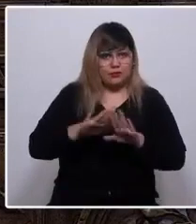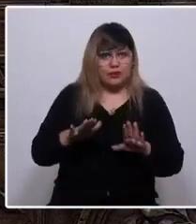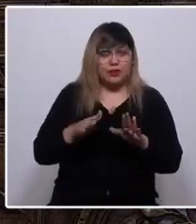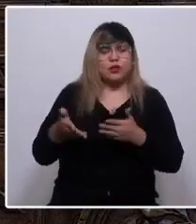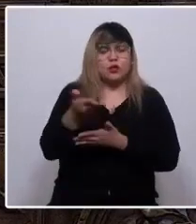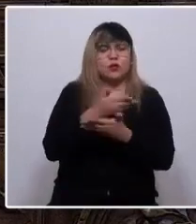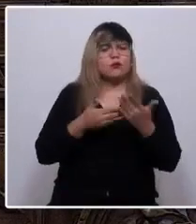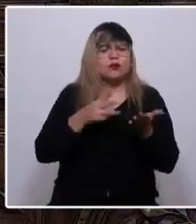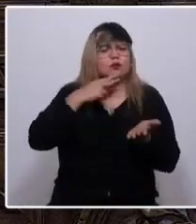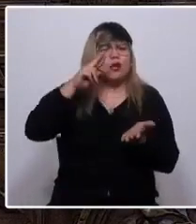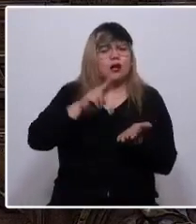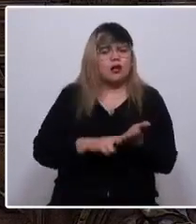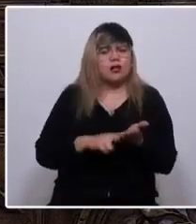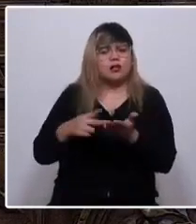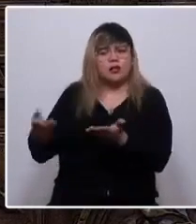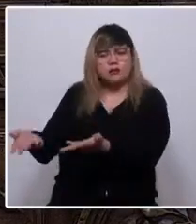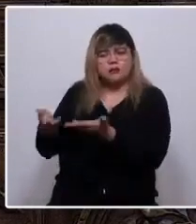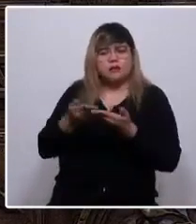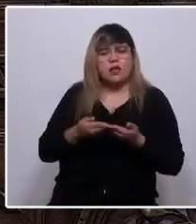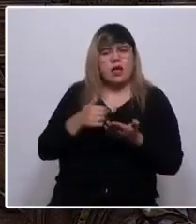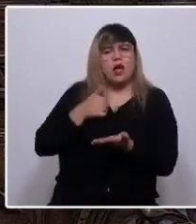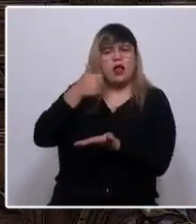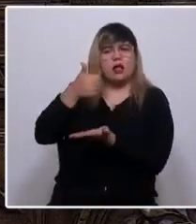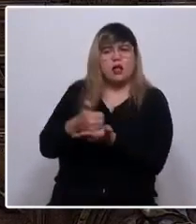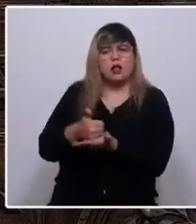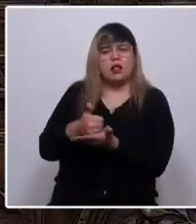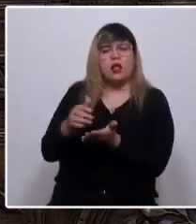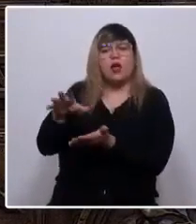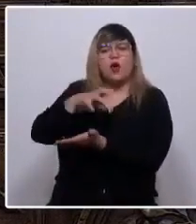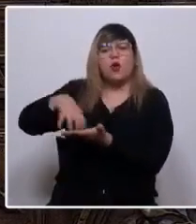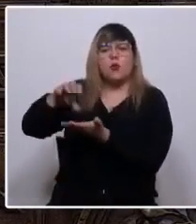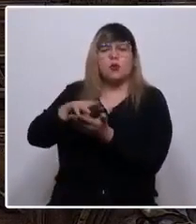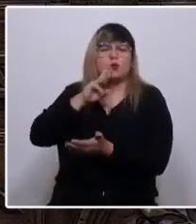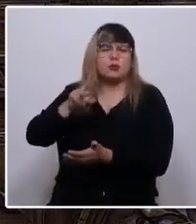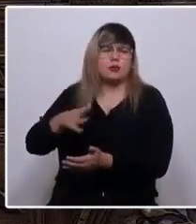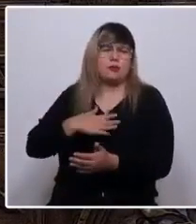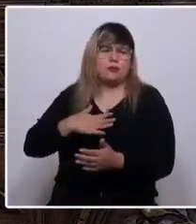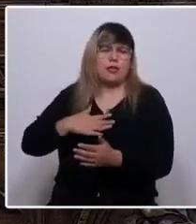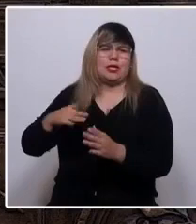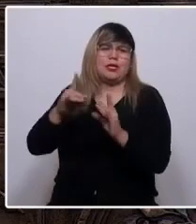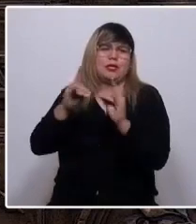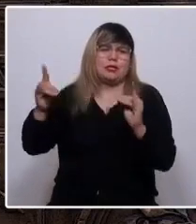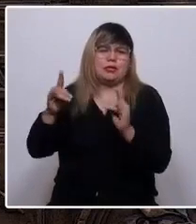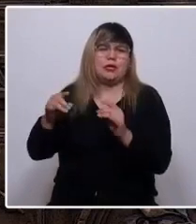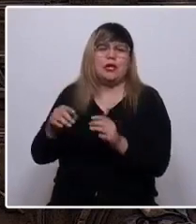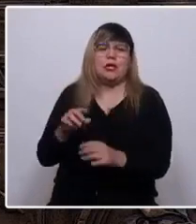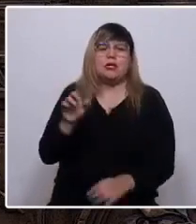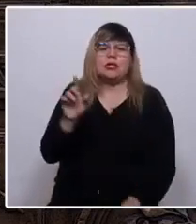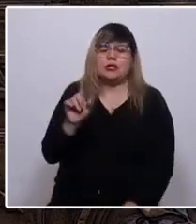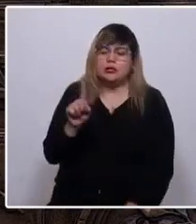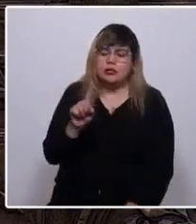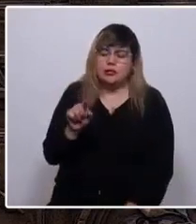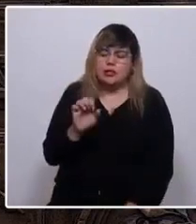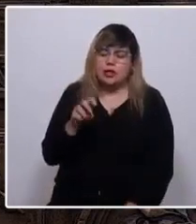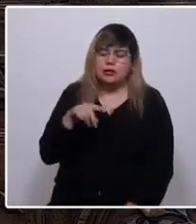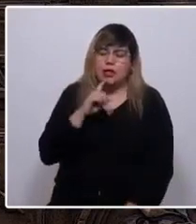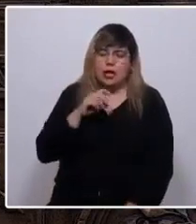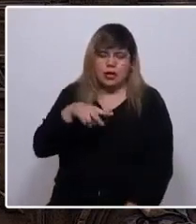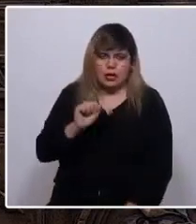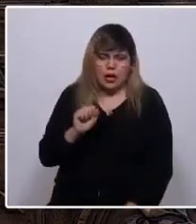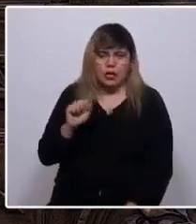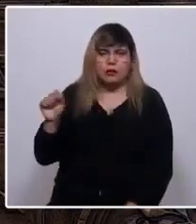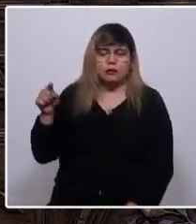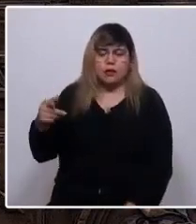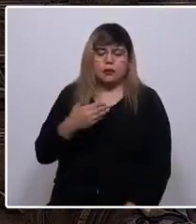ustedes una carta que me hizo llegar el alcalde de una comuna del sur de mi región, el señor Marcelo Santana, que además es presidente de la Asociación de